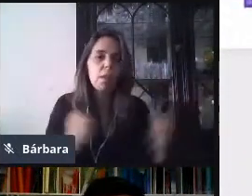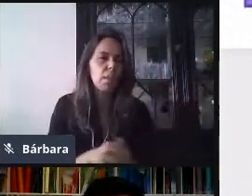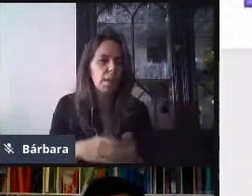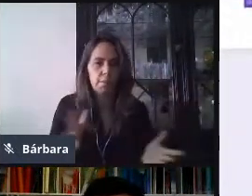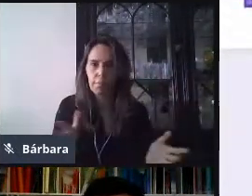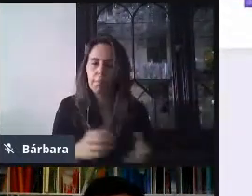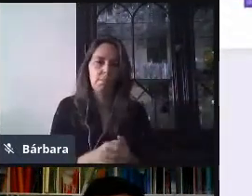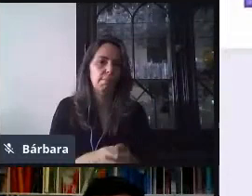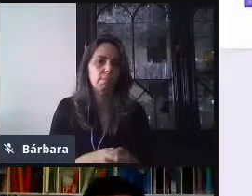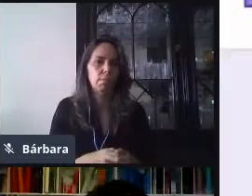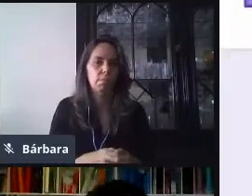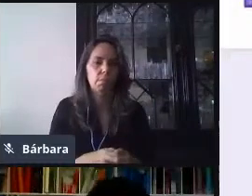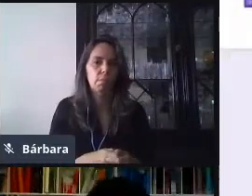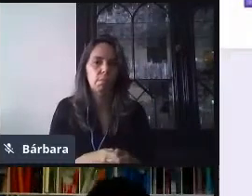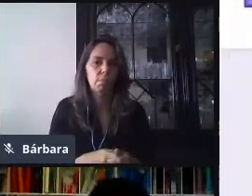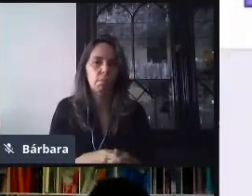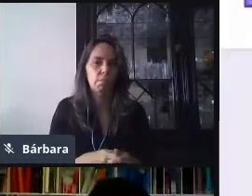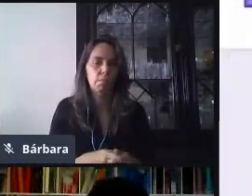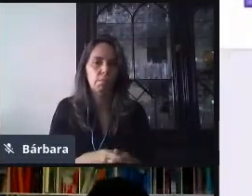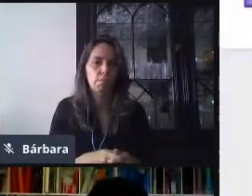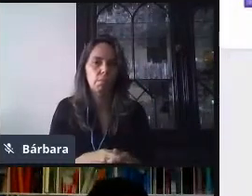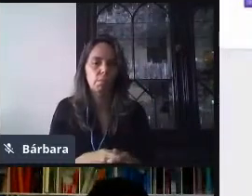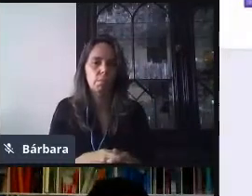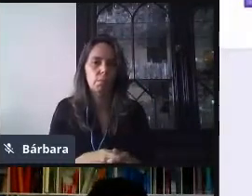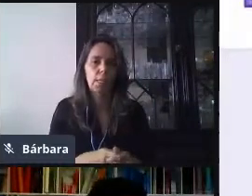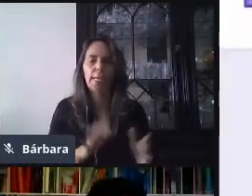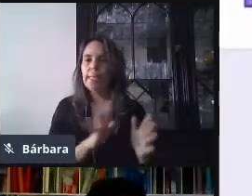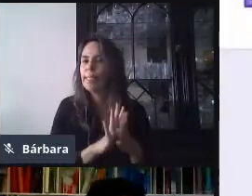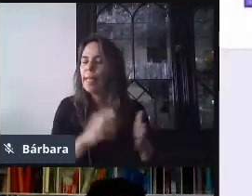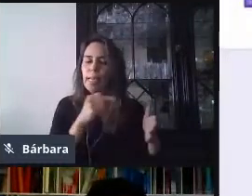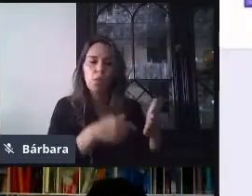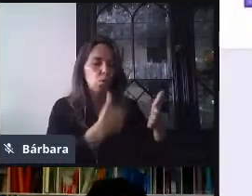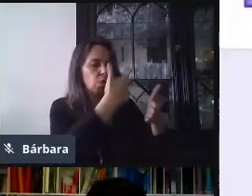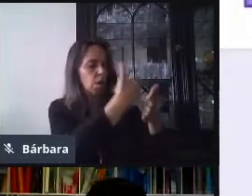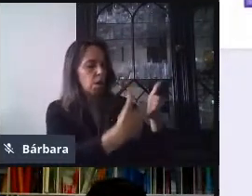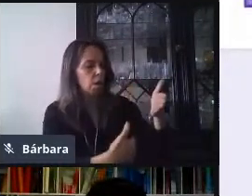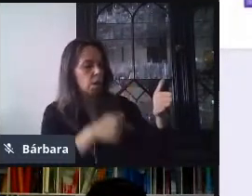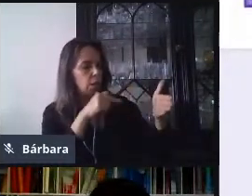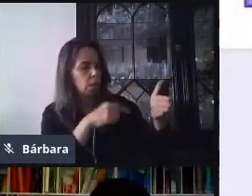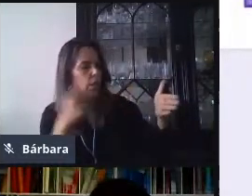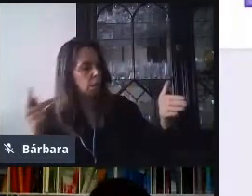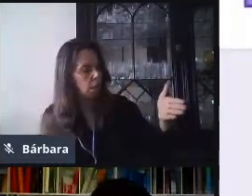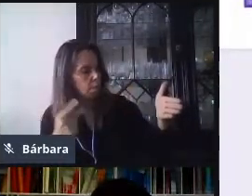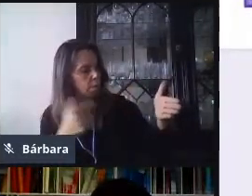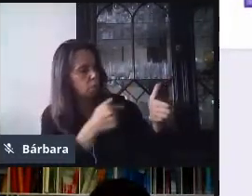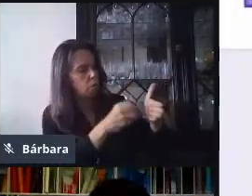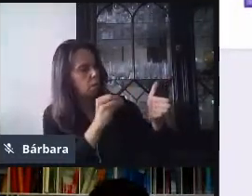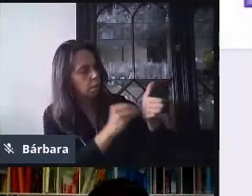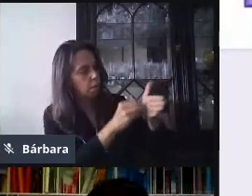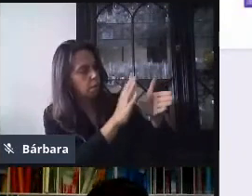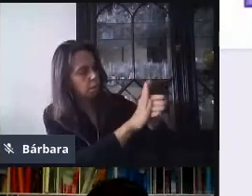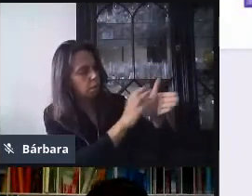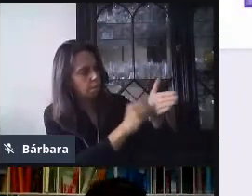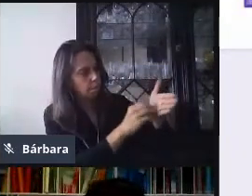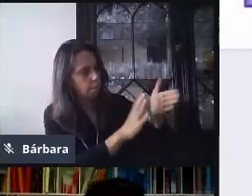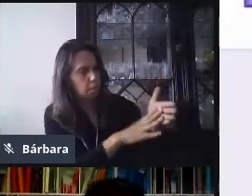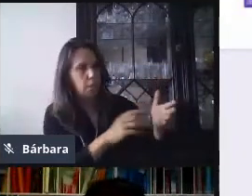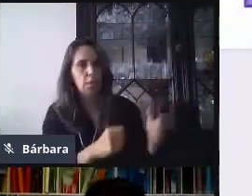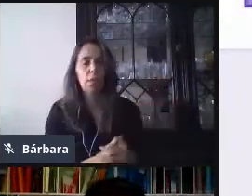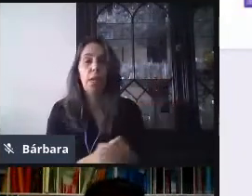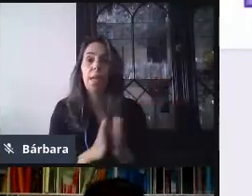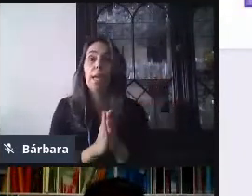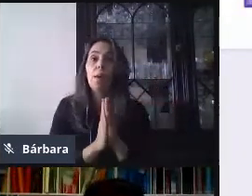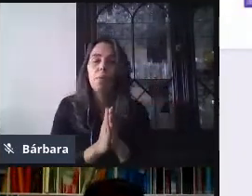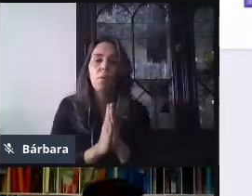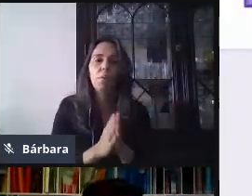Bien. Muy bien. Entonces, bueno, ya estamos agregando nuestras preguntas. Pero algo importante en los formularios es que, por ejemplo, si yo estoy